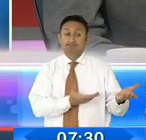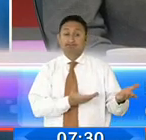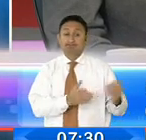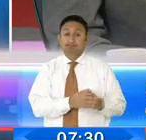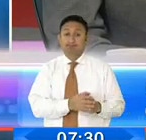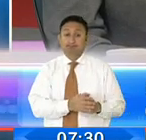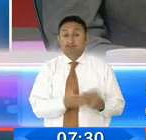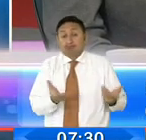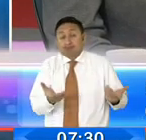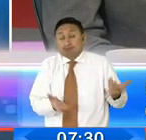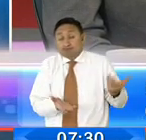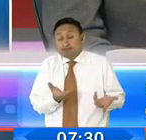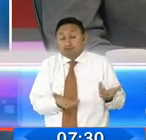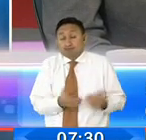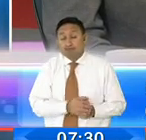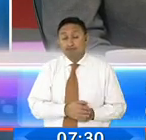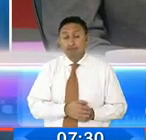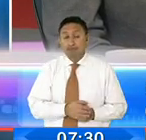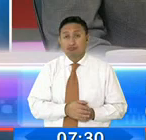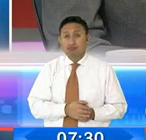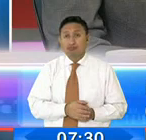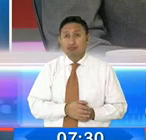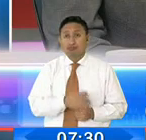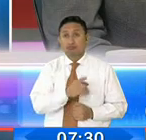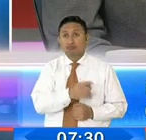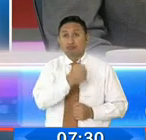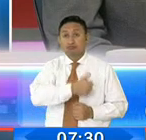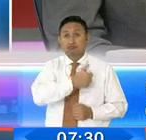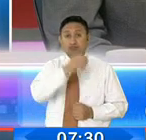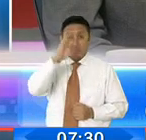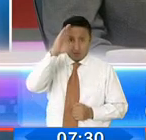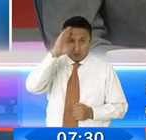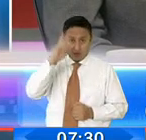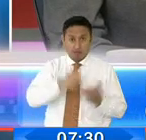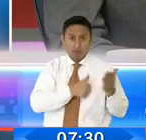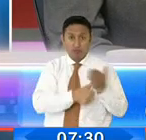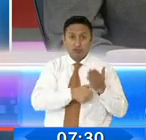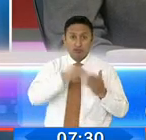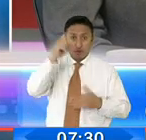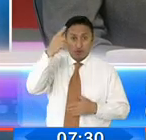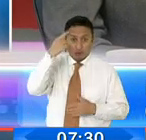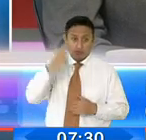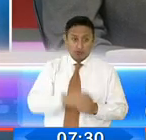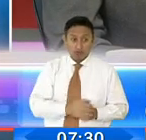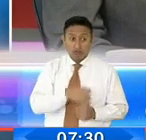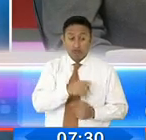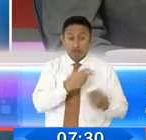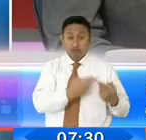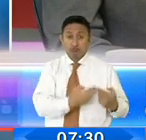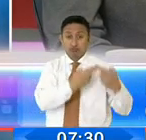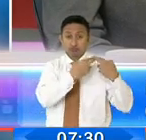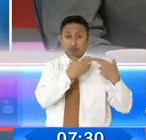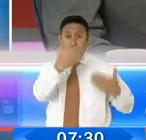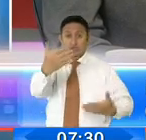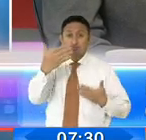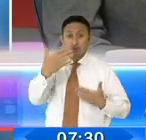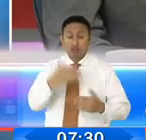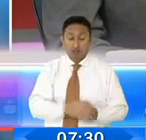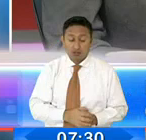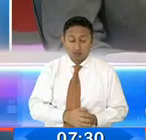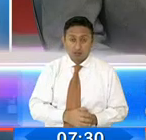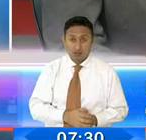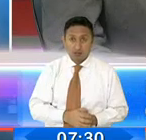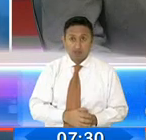seguramente de su señora, la cabeza de la policía, que es la señora ministra, ella es la responsable política, los